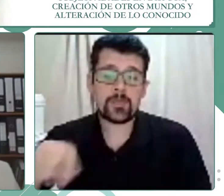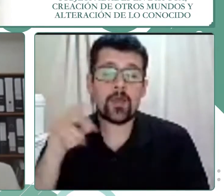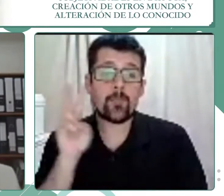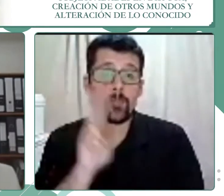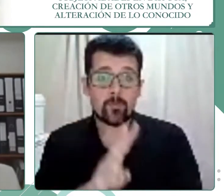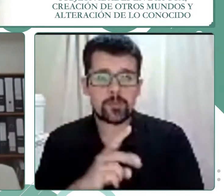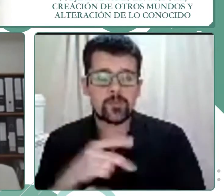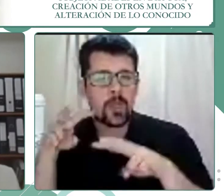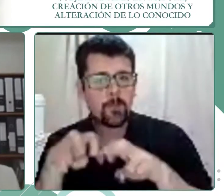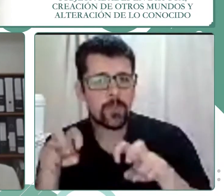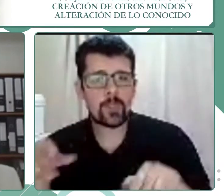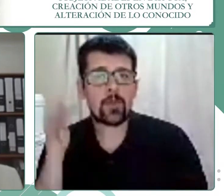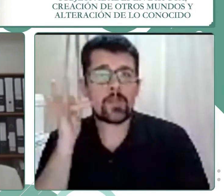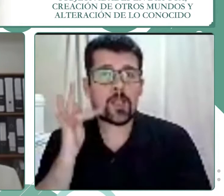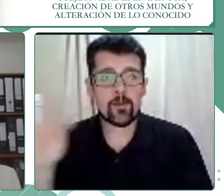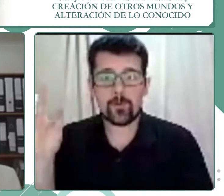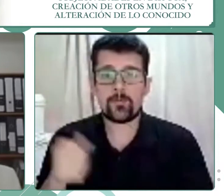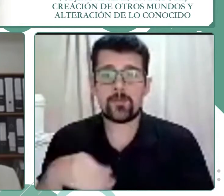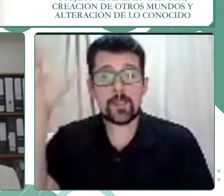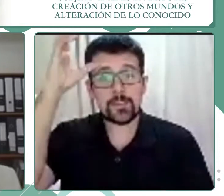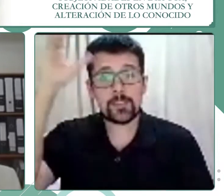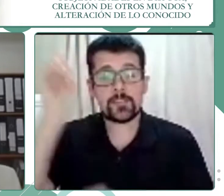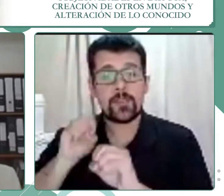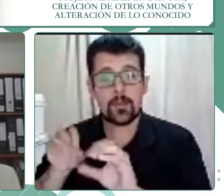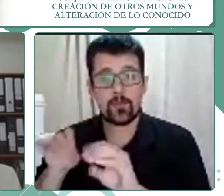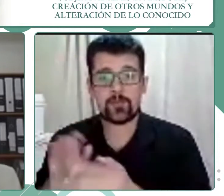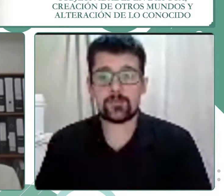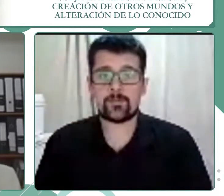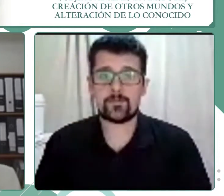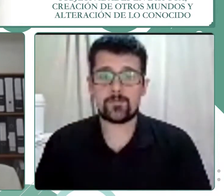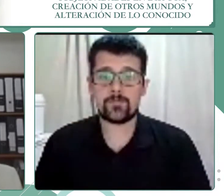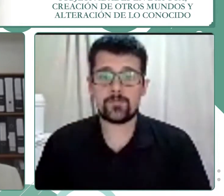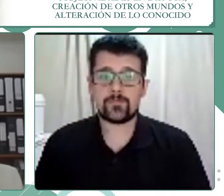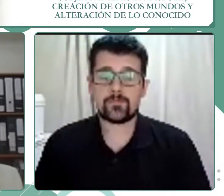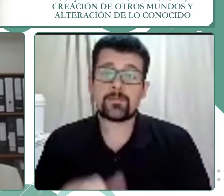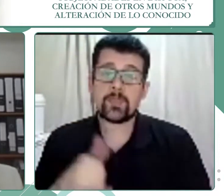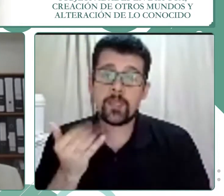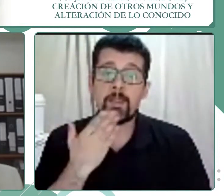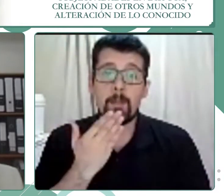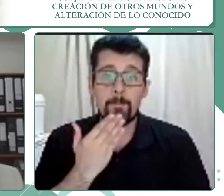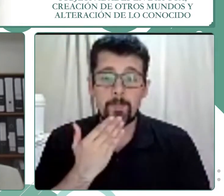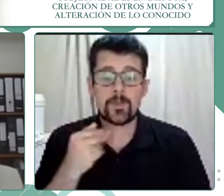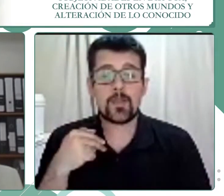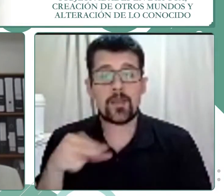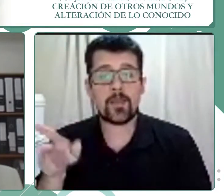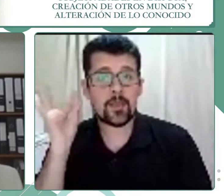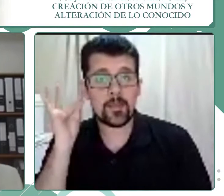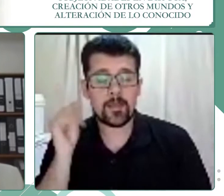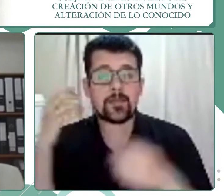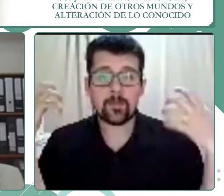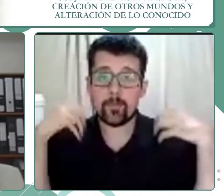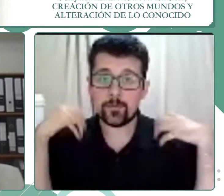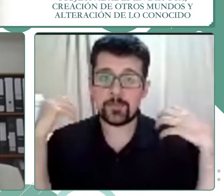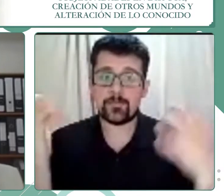investigador de la Facultad de Ciencias de la Educación y además también ella está a cargo